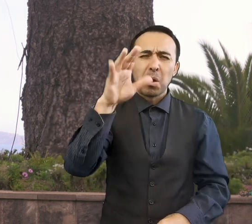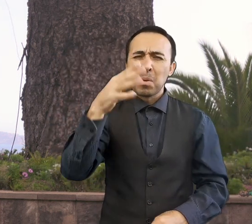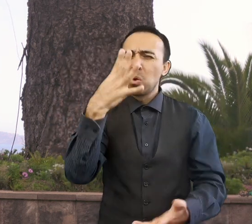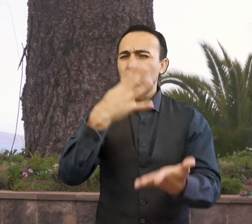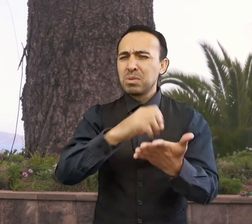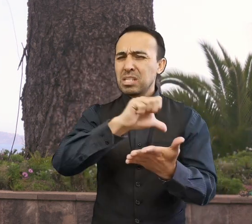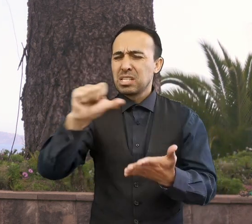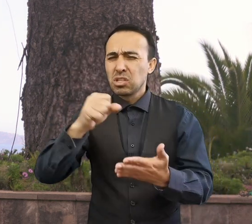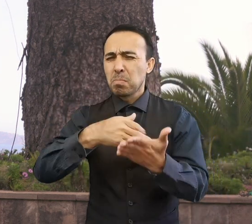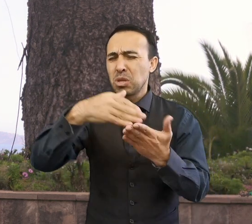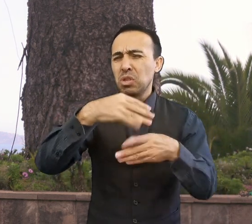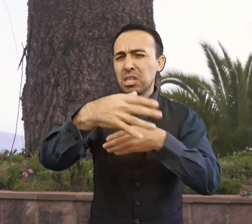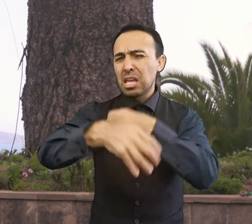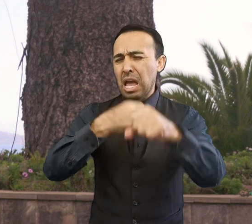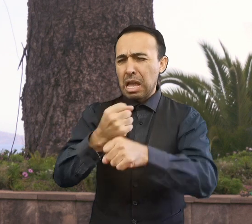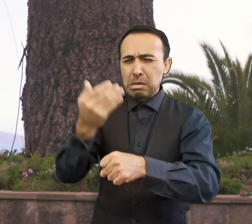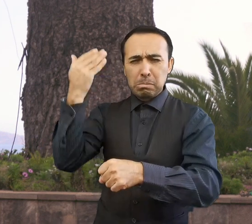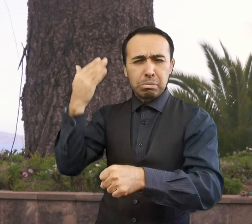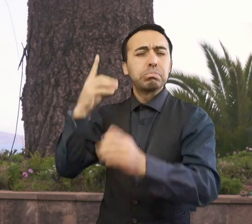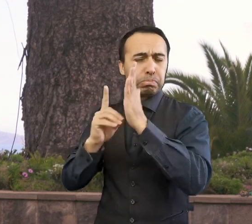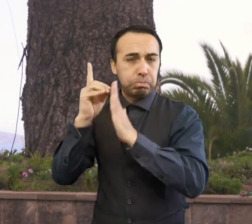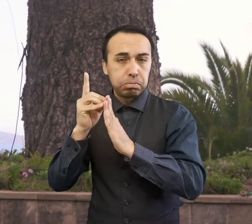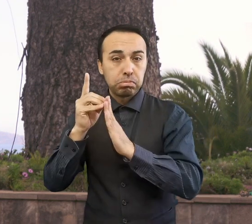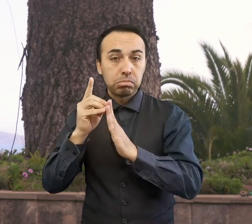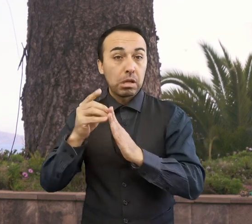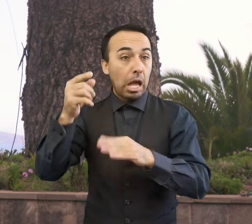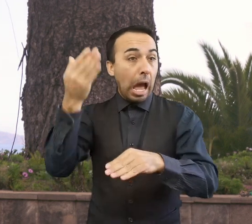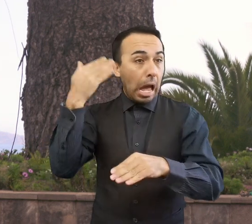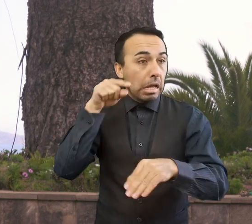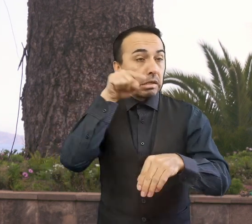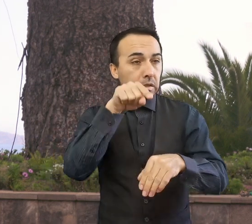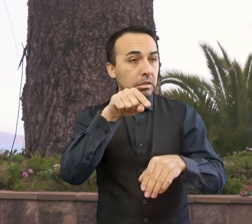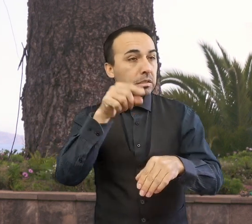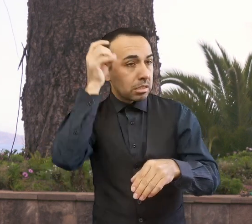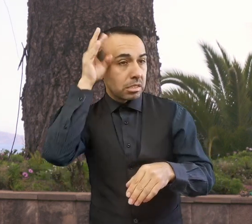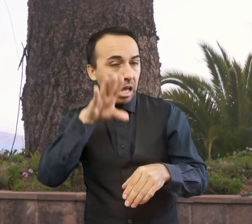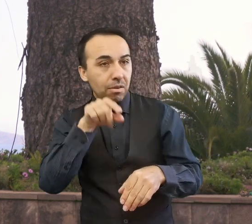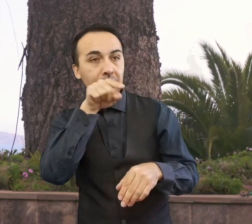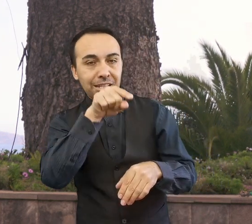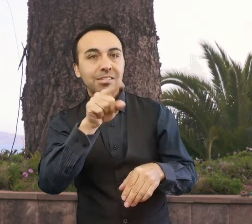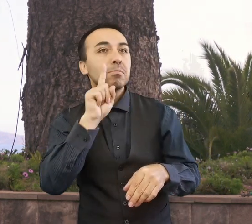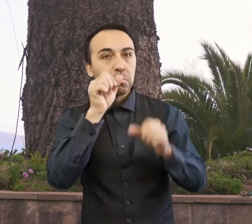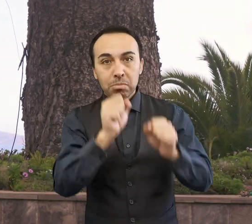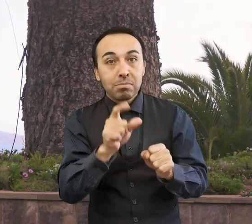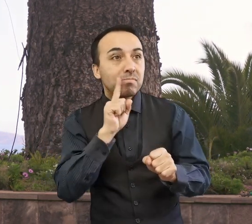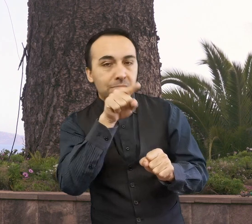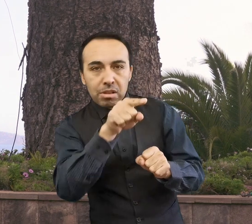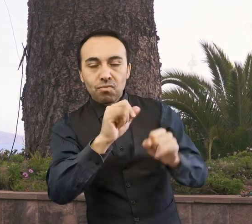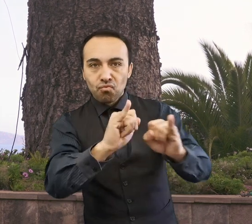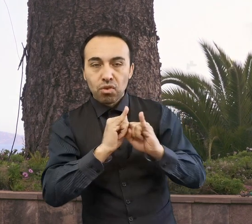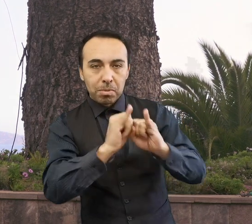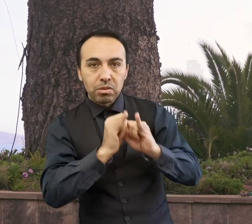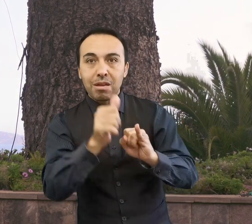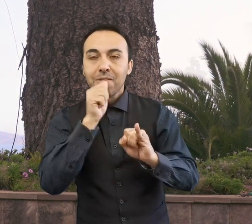que actualmente orbitan al Sol. Que se hayan formado en esa época implica que en esta población todavía hay una cantidad considerable